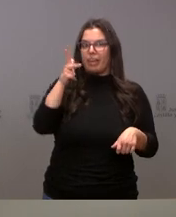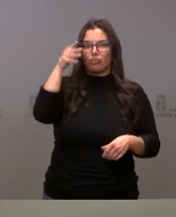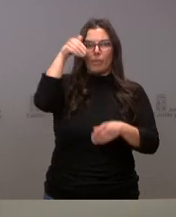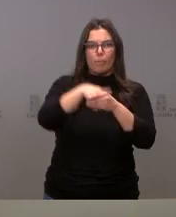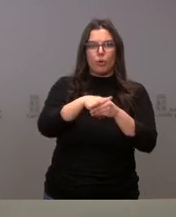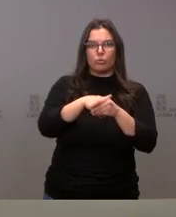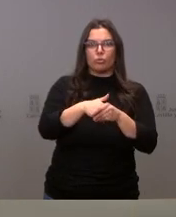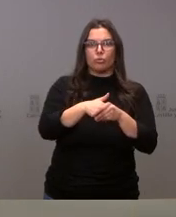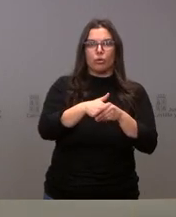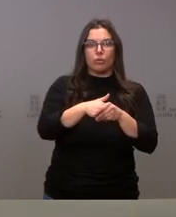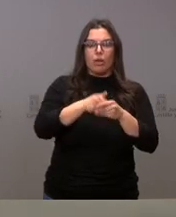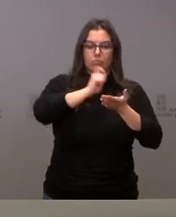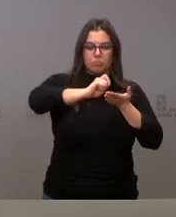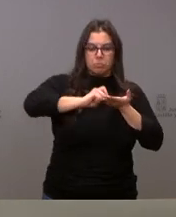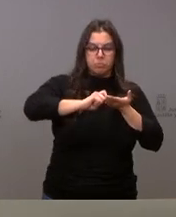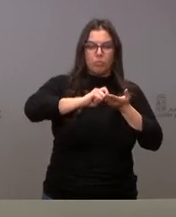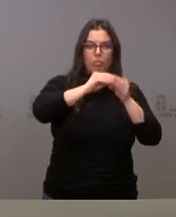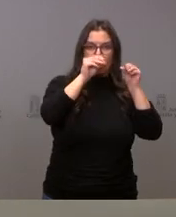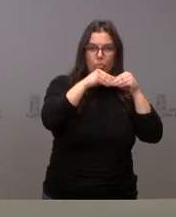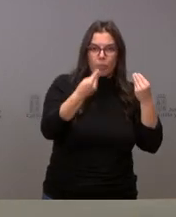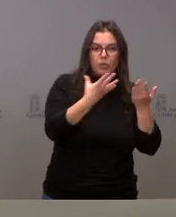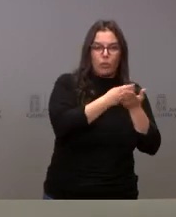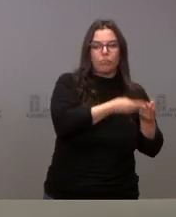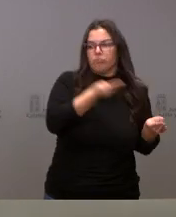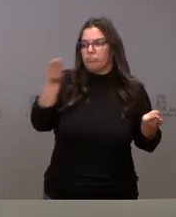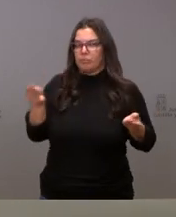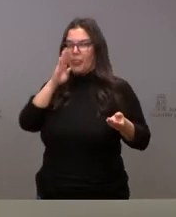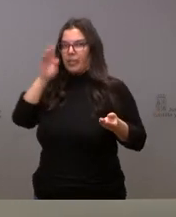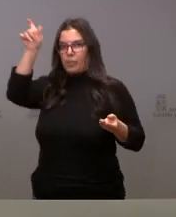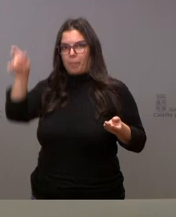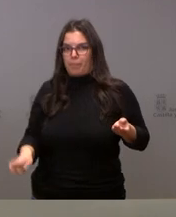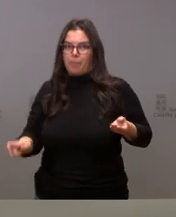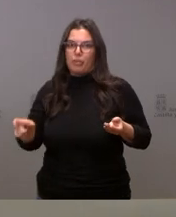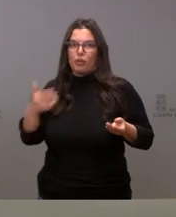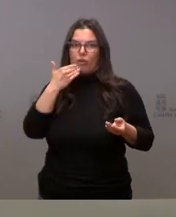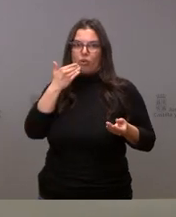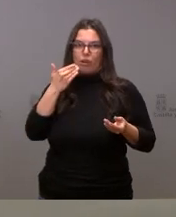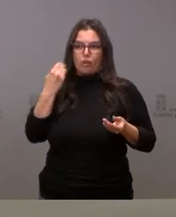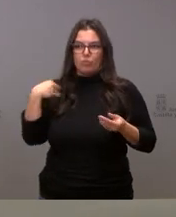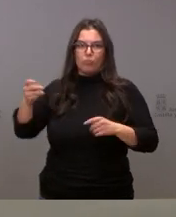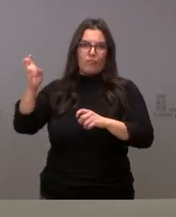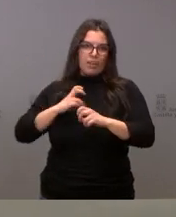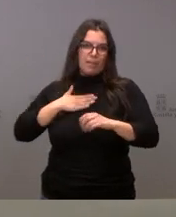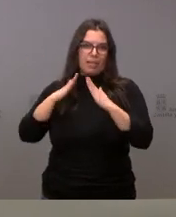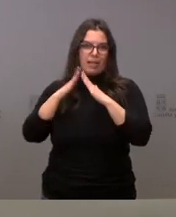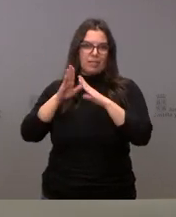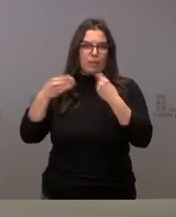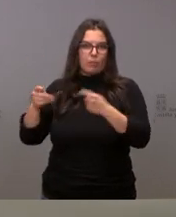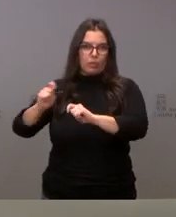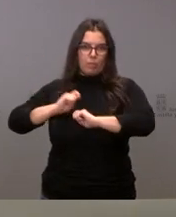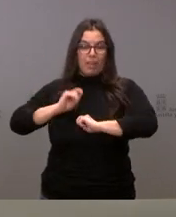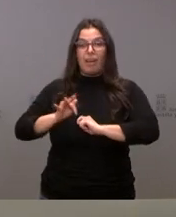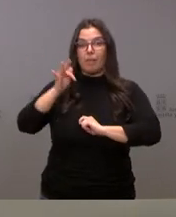por correo rellenando la documentación electoral y entregándosela directamente al personal de correos que acude a su domicilio y además